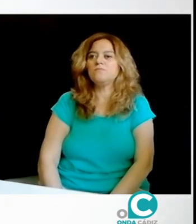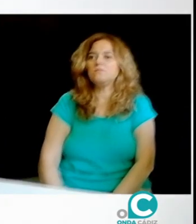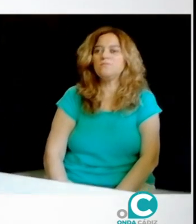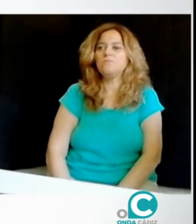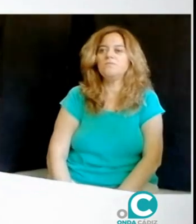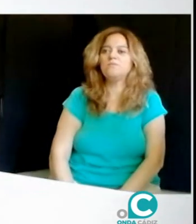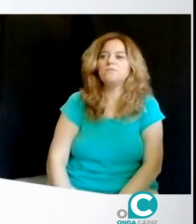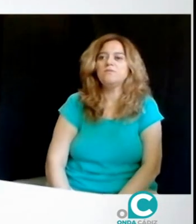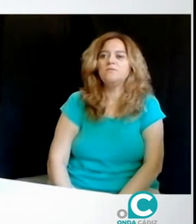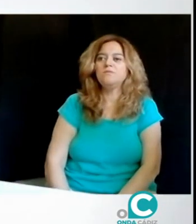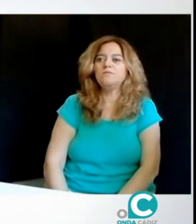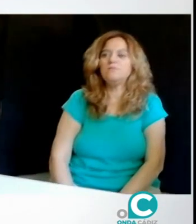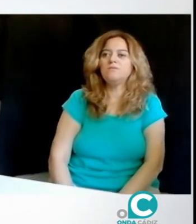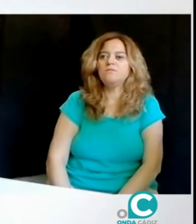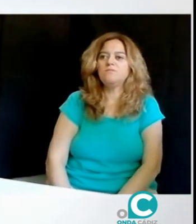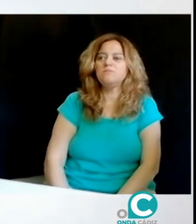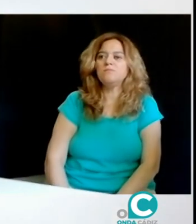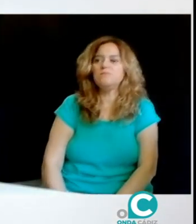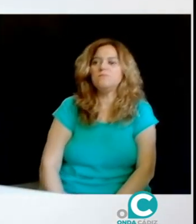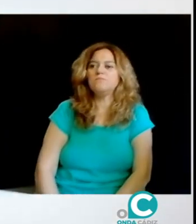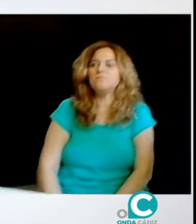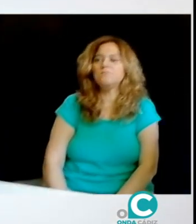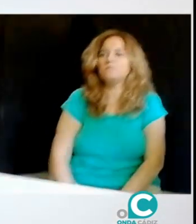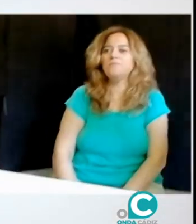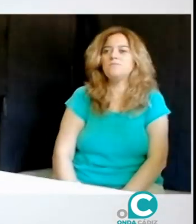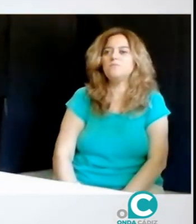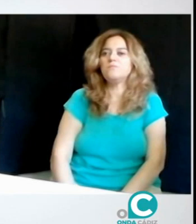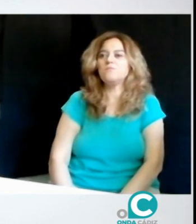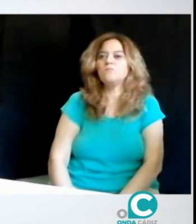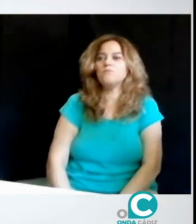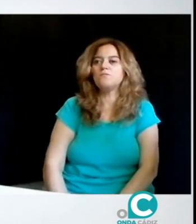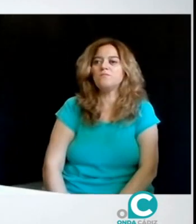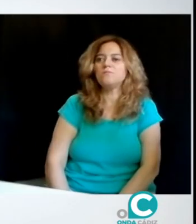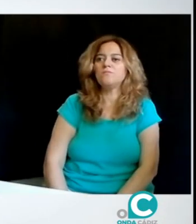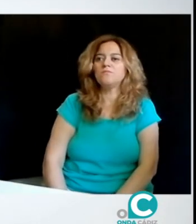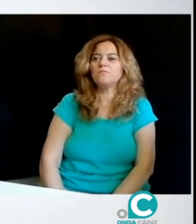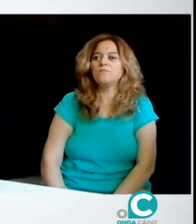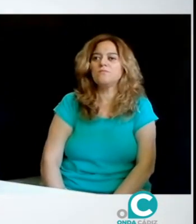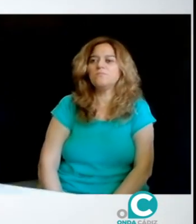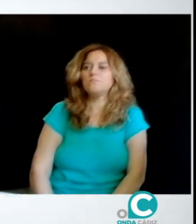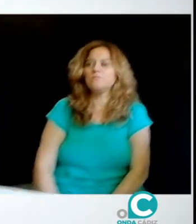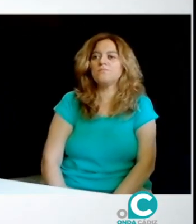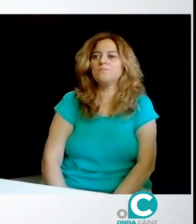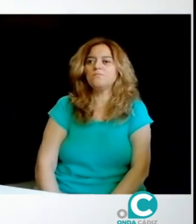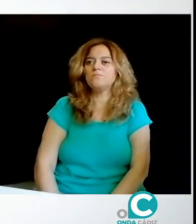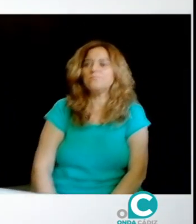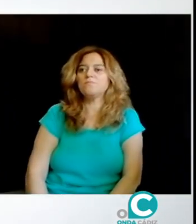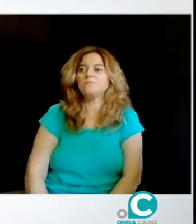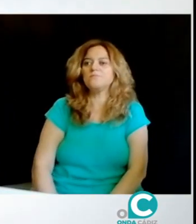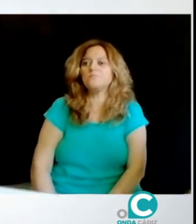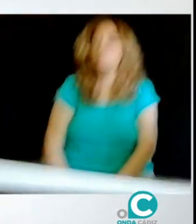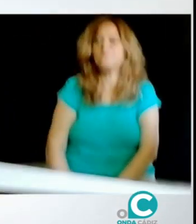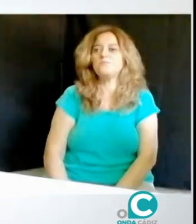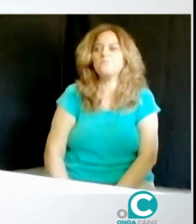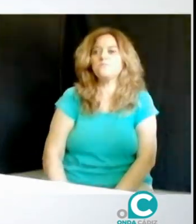programa, pues queremos apoyar, mostrar nuestro apoyo a la comunidad de personas con sordoceguera, queremos visibilizarla y queremos, por tanto,